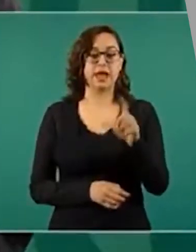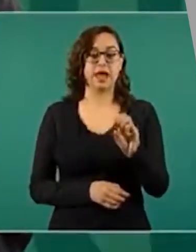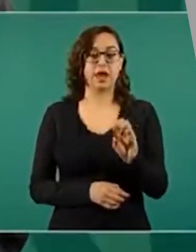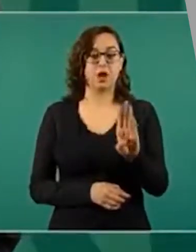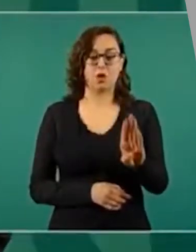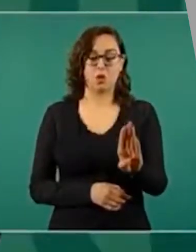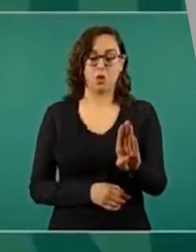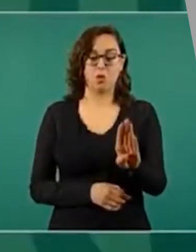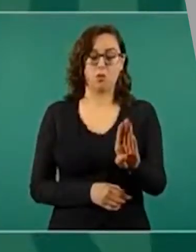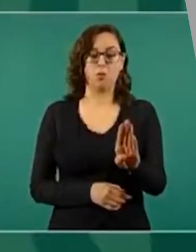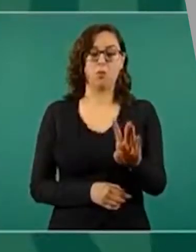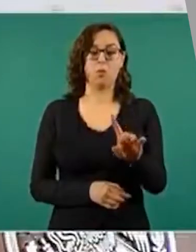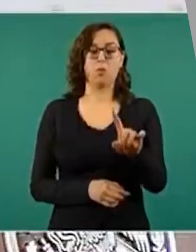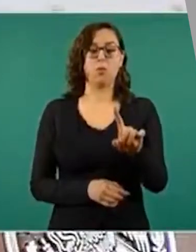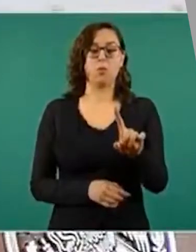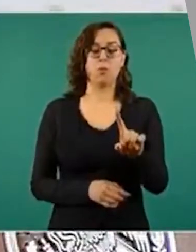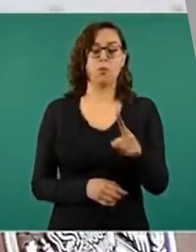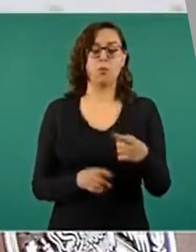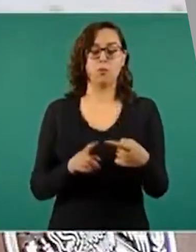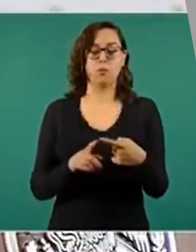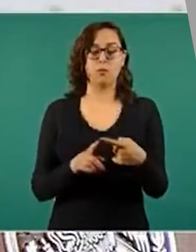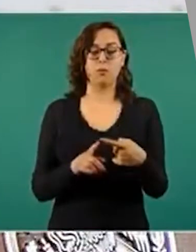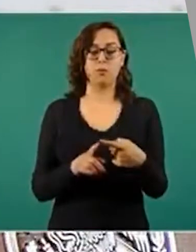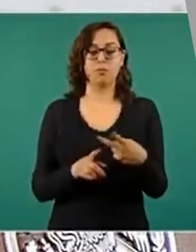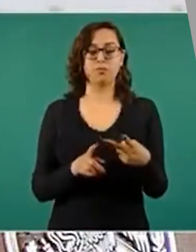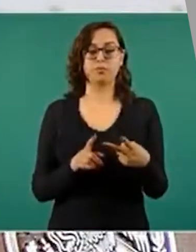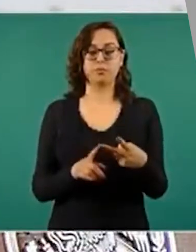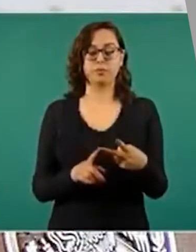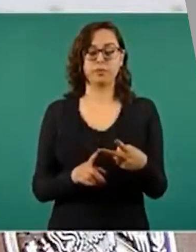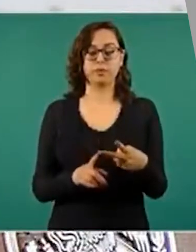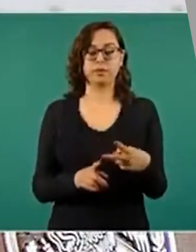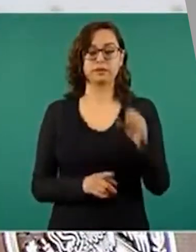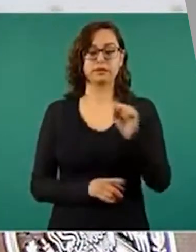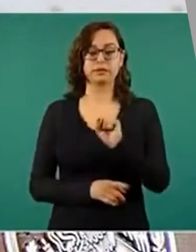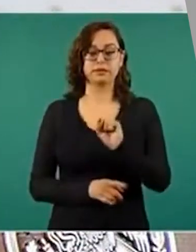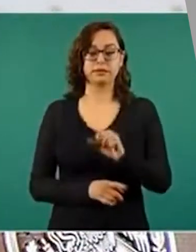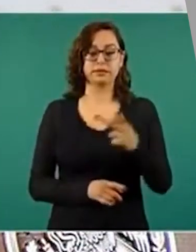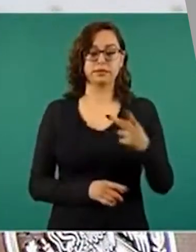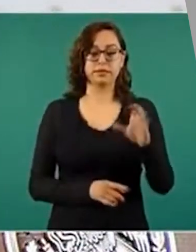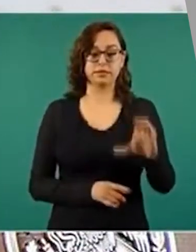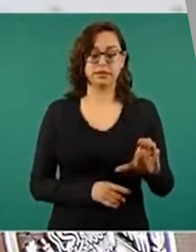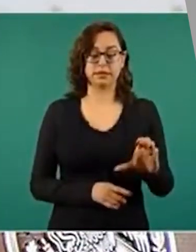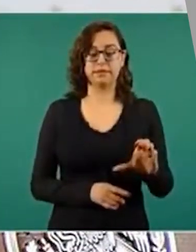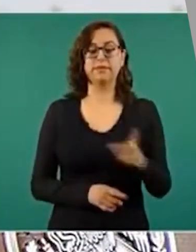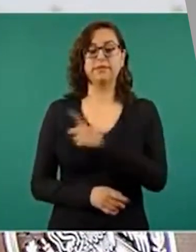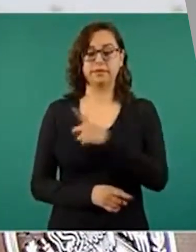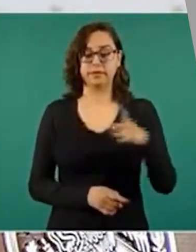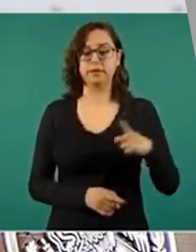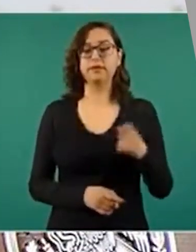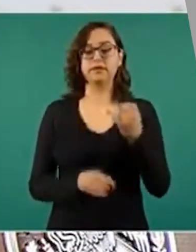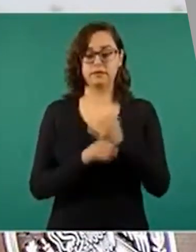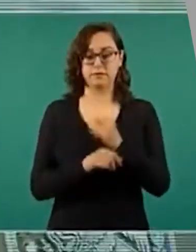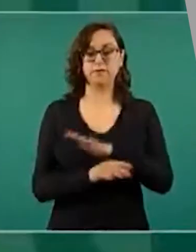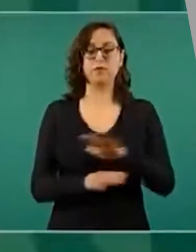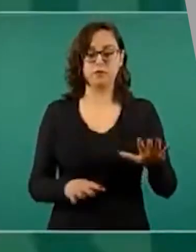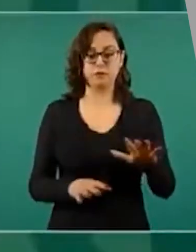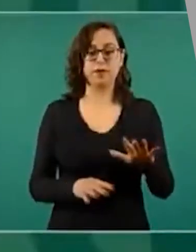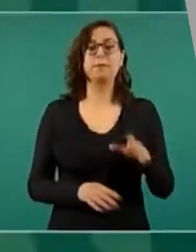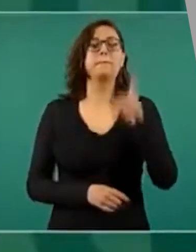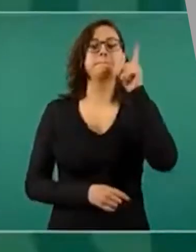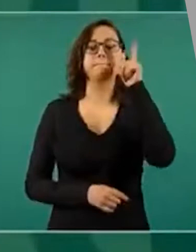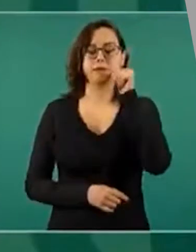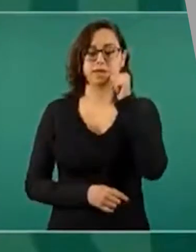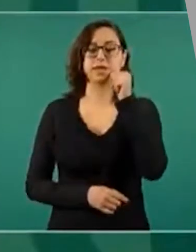secretaria de Seguridad Pública y Protección Ciudadana. Mañana van a estar aquí